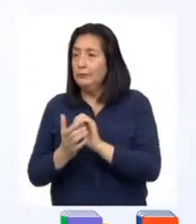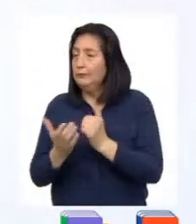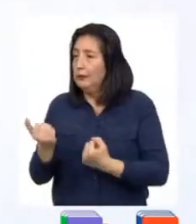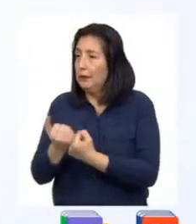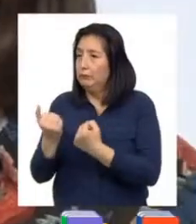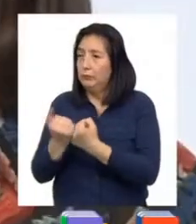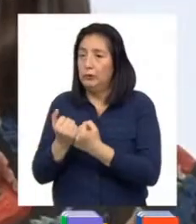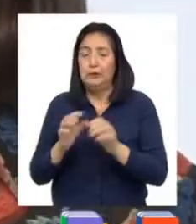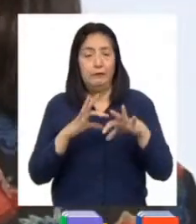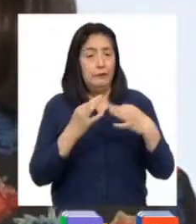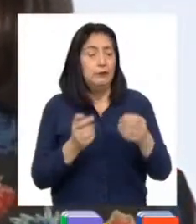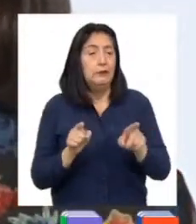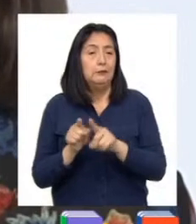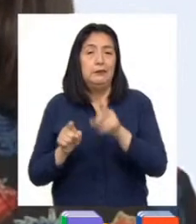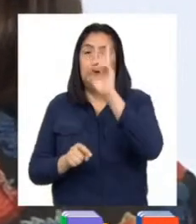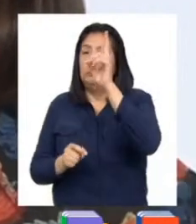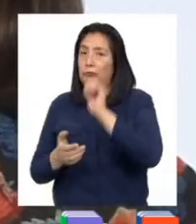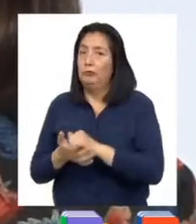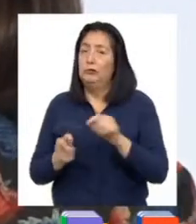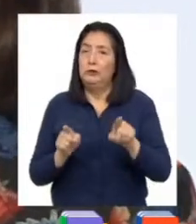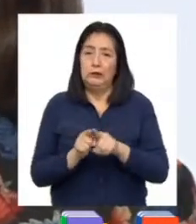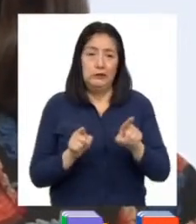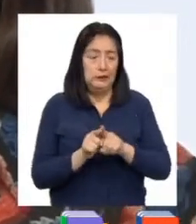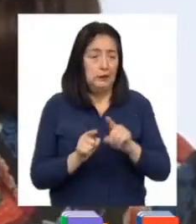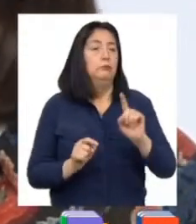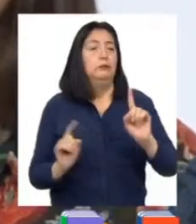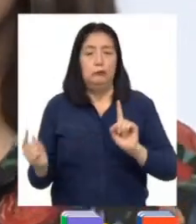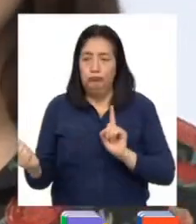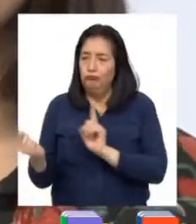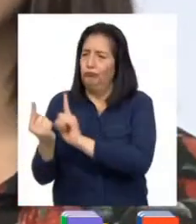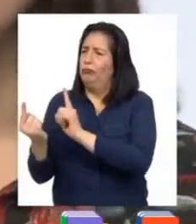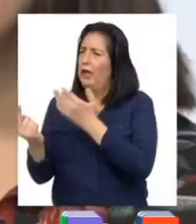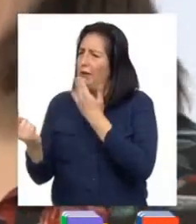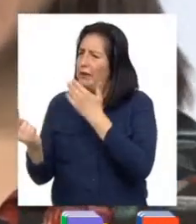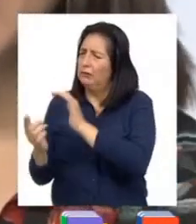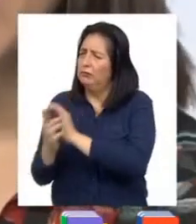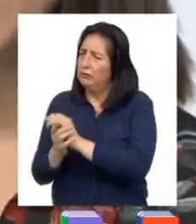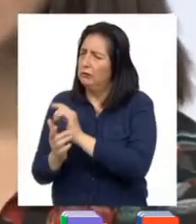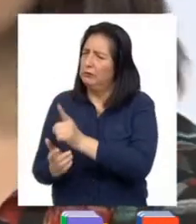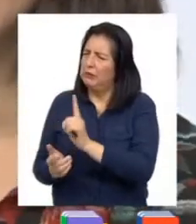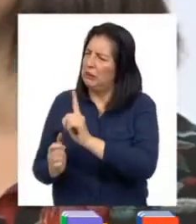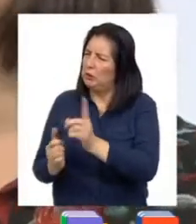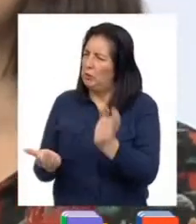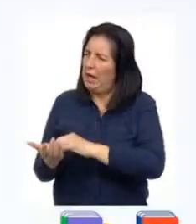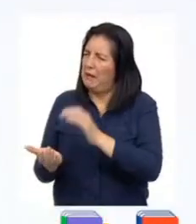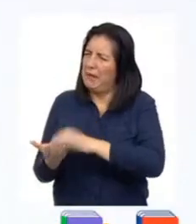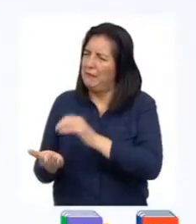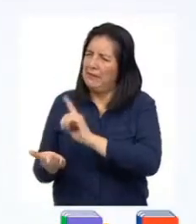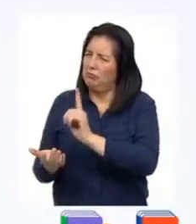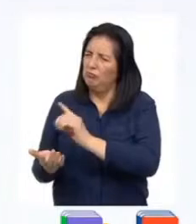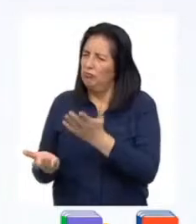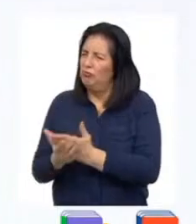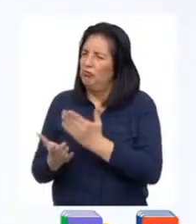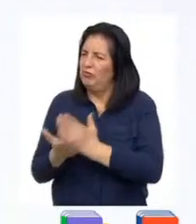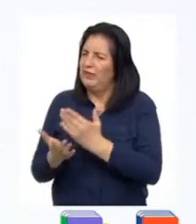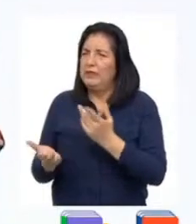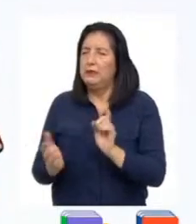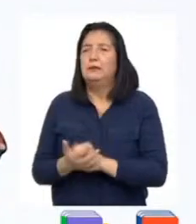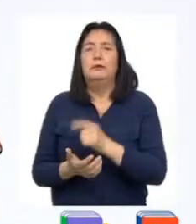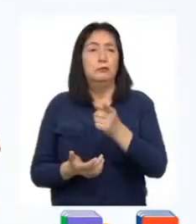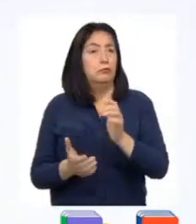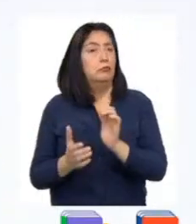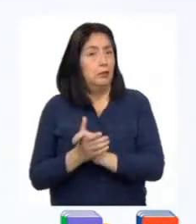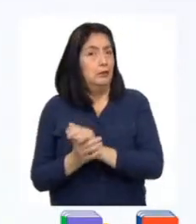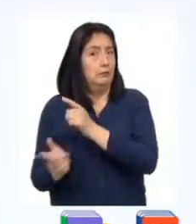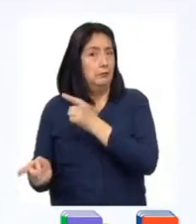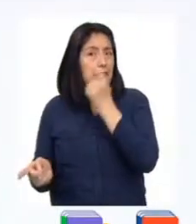profesora y además enfrentó la situación al hablar con su compañera para evitar que se siguiera repitiendo estas situaciones. Felizmente, su compañera la